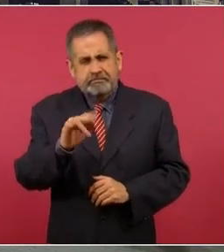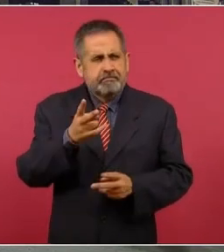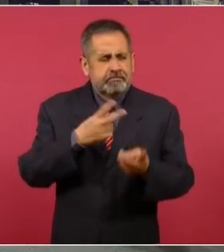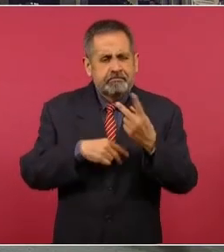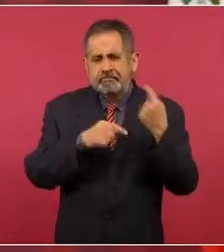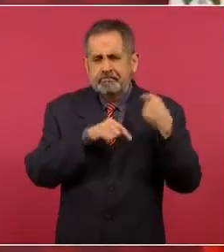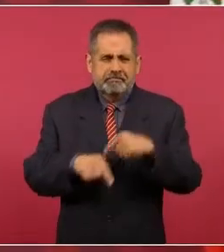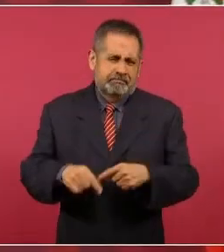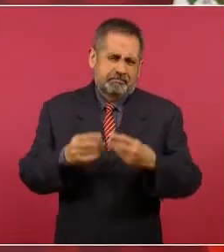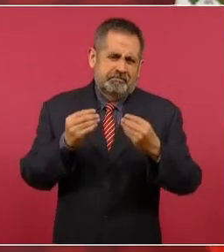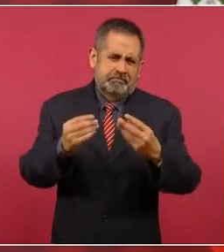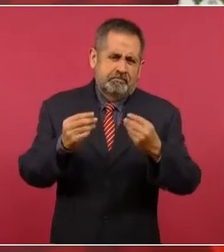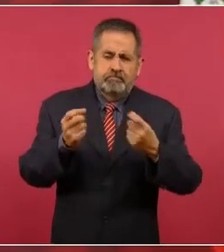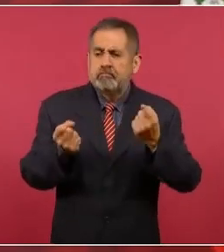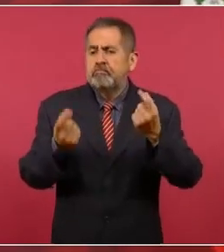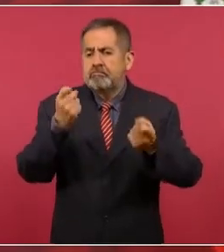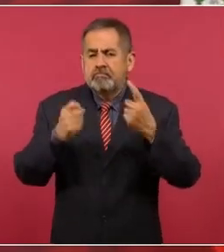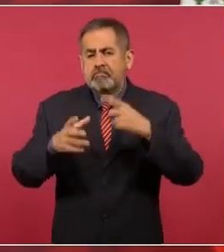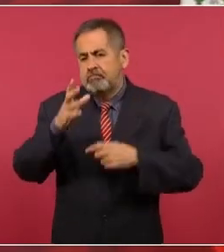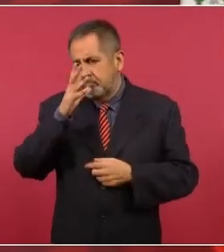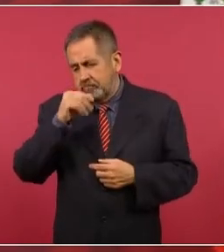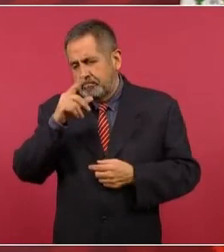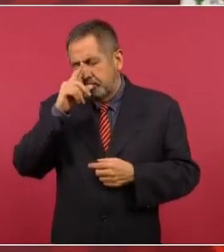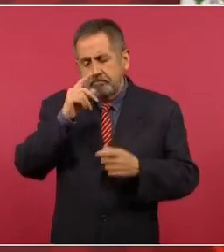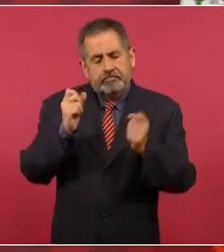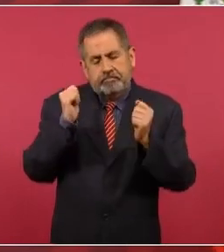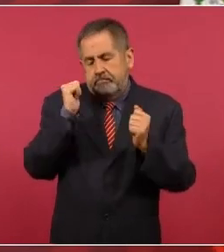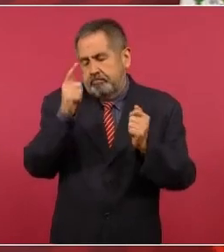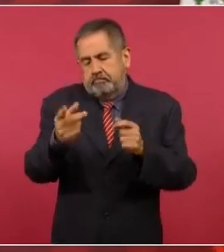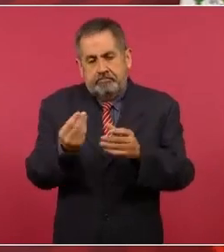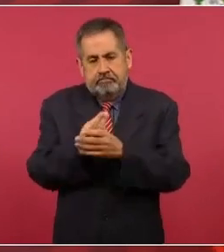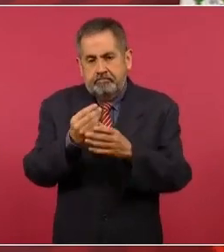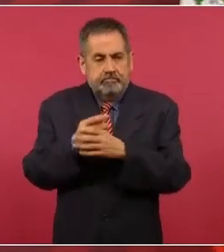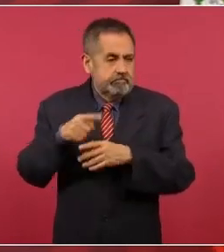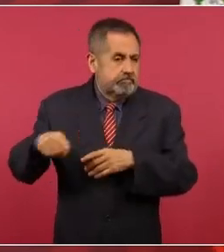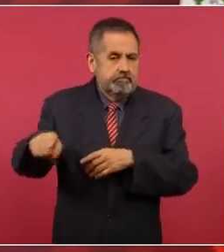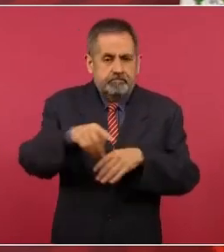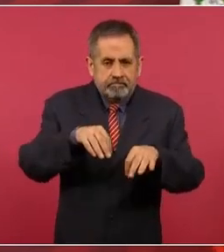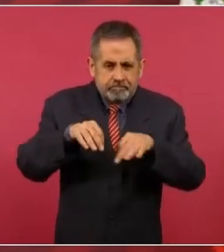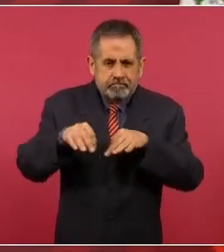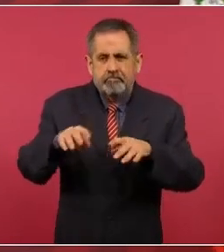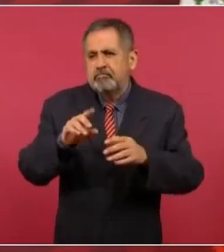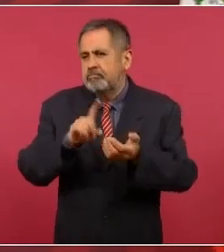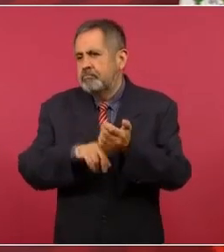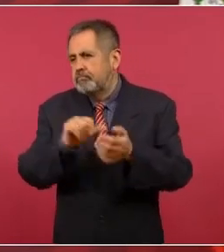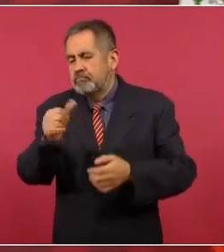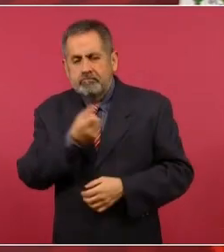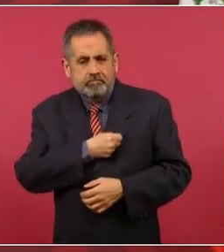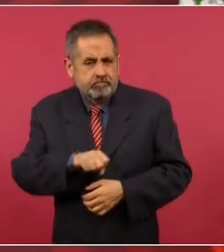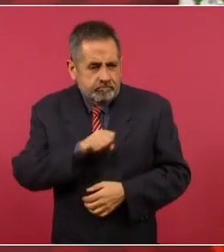muchos que no pueden por alguna razón, por cuestiones de salud,